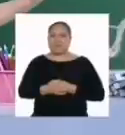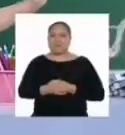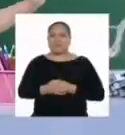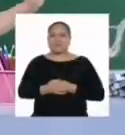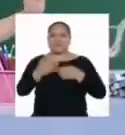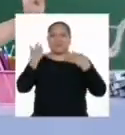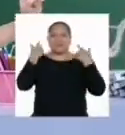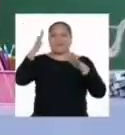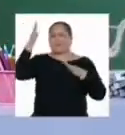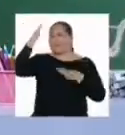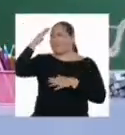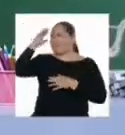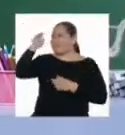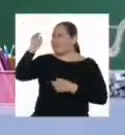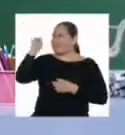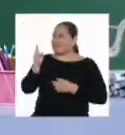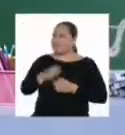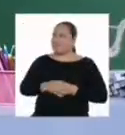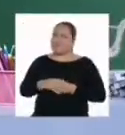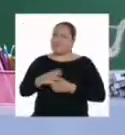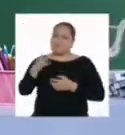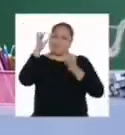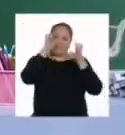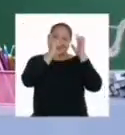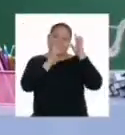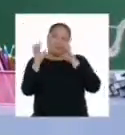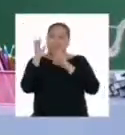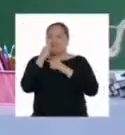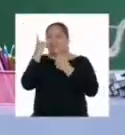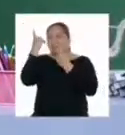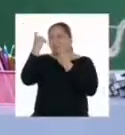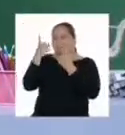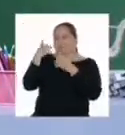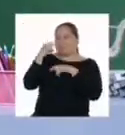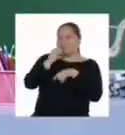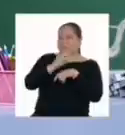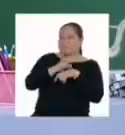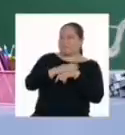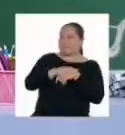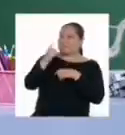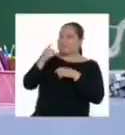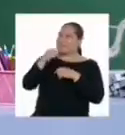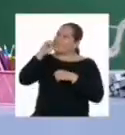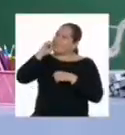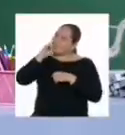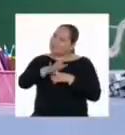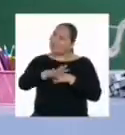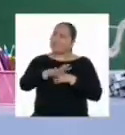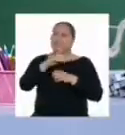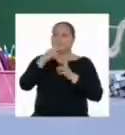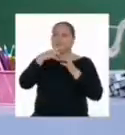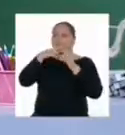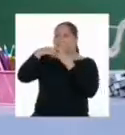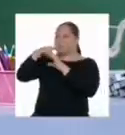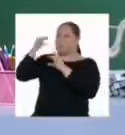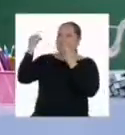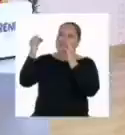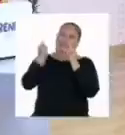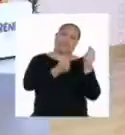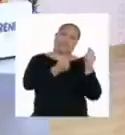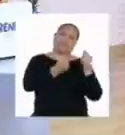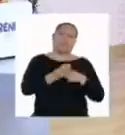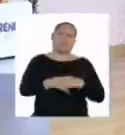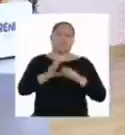Ya lo sabe, profesora. Cualquier duda, pregunta o consulta, lo comenta y tendrá la respuesta inmediatamente.